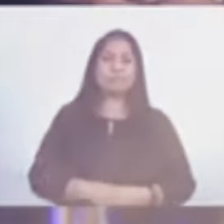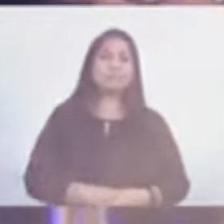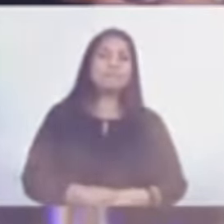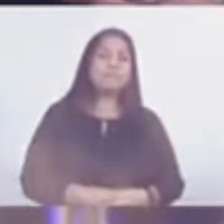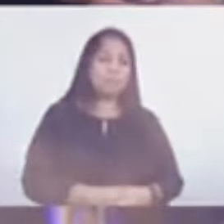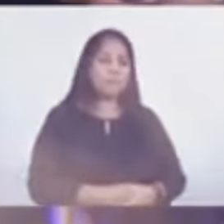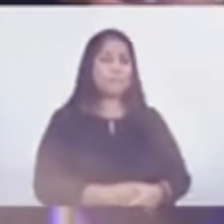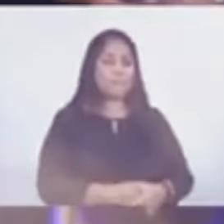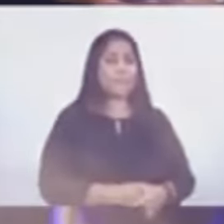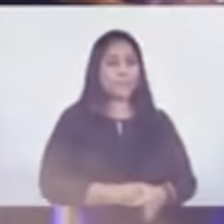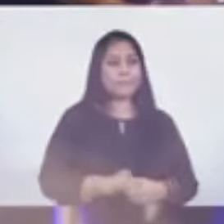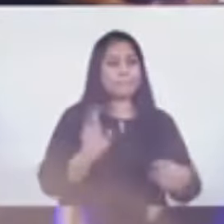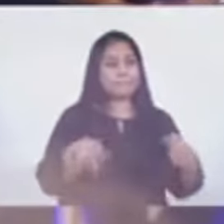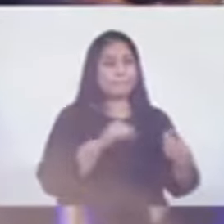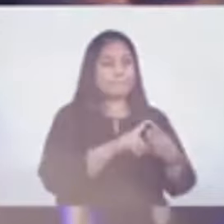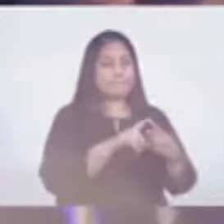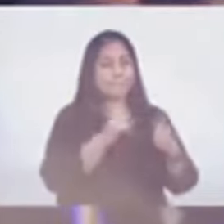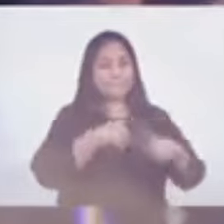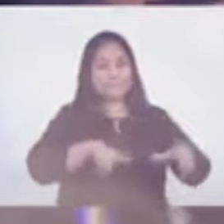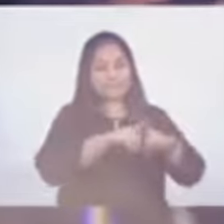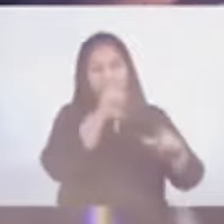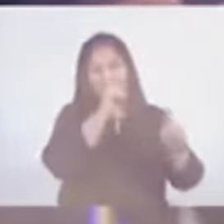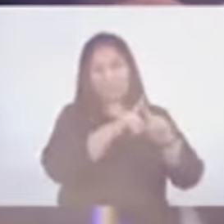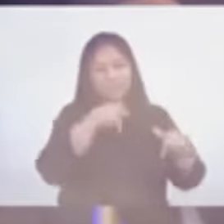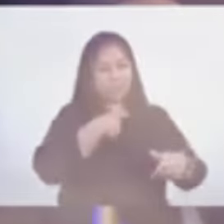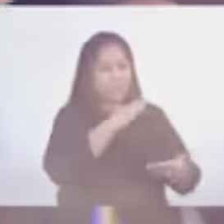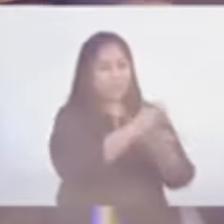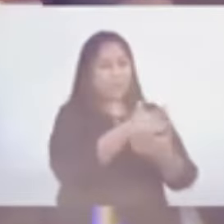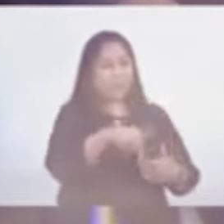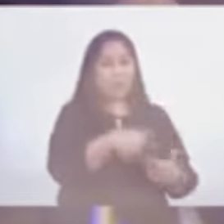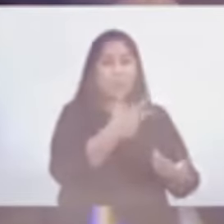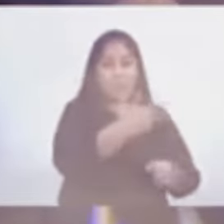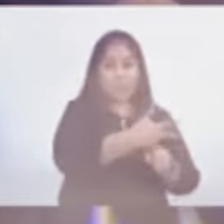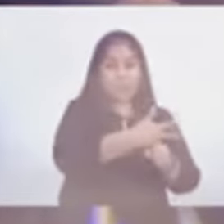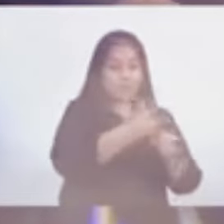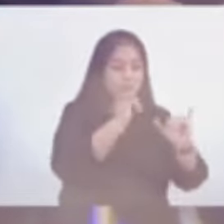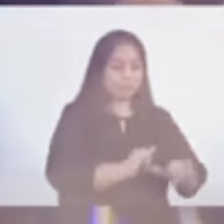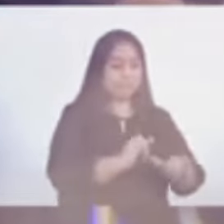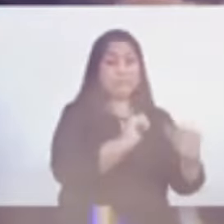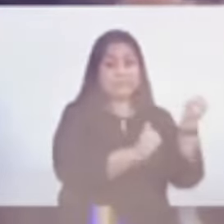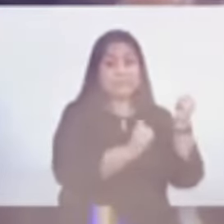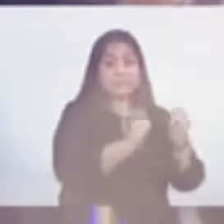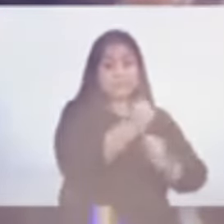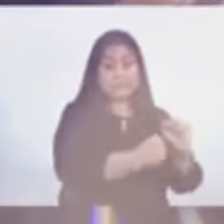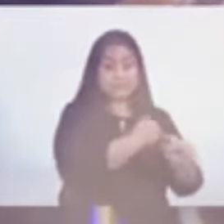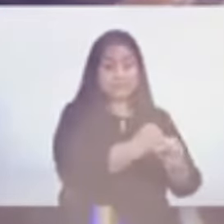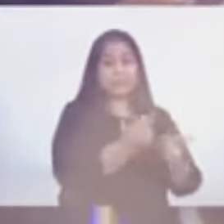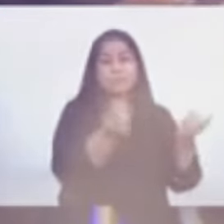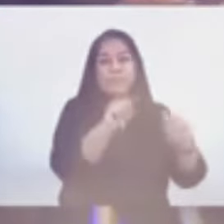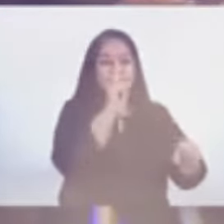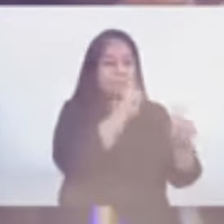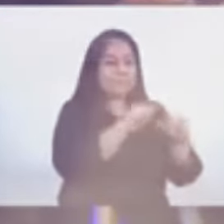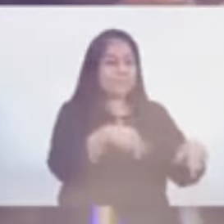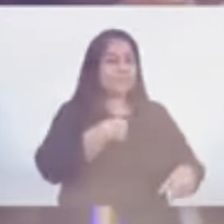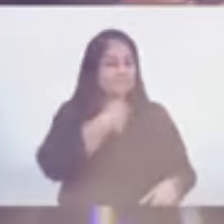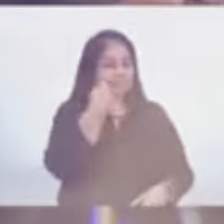Bueno, en primer lugar, yo llegué a Guatemala cuando tenía 15 años, pero llegué a lo que en